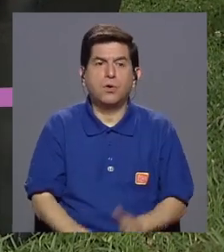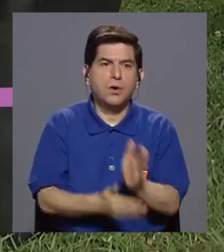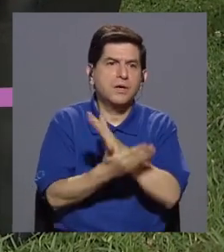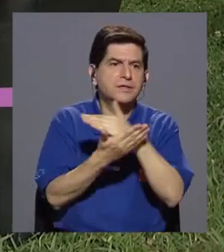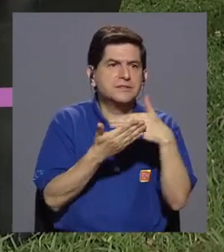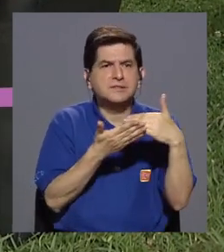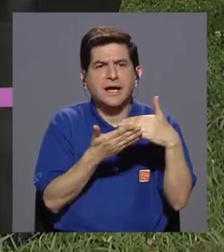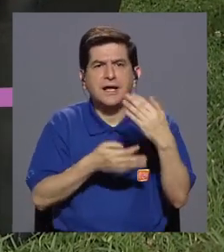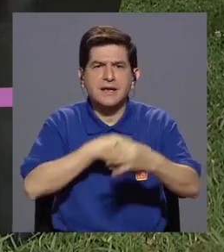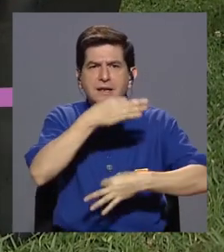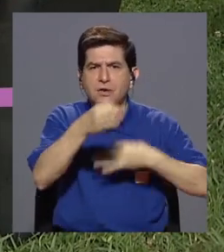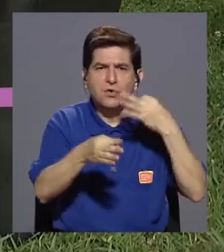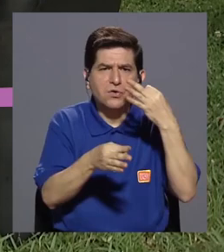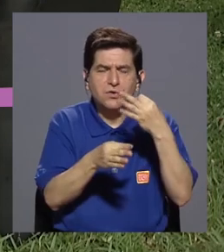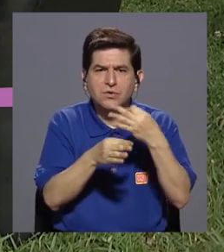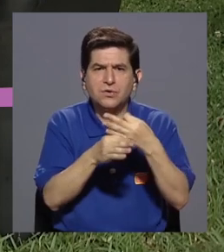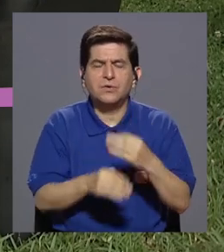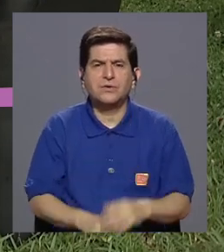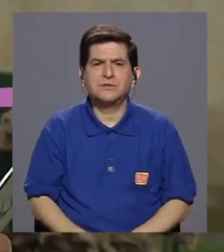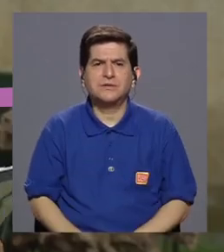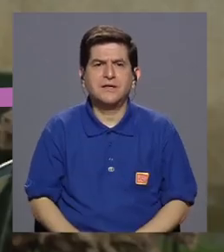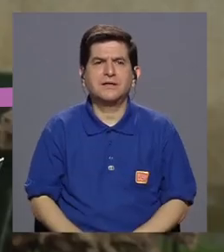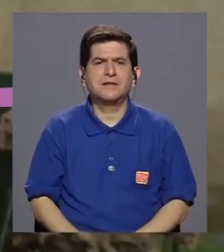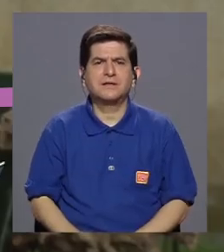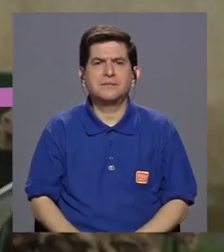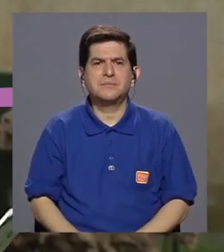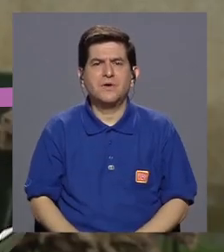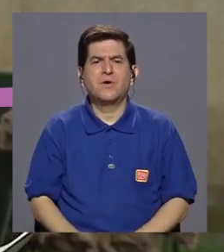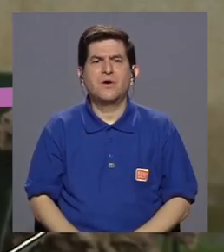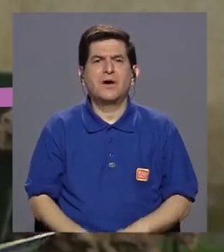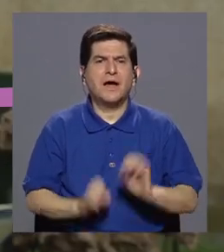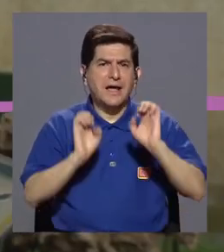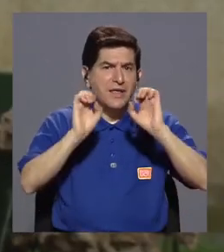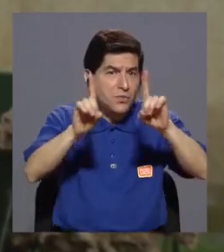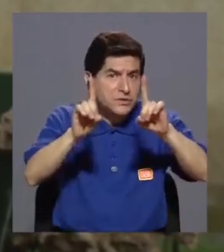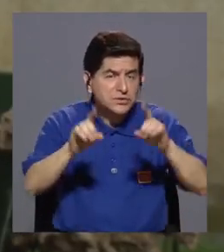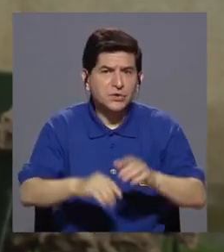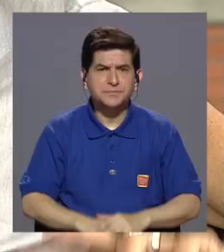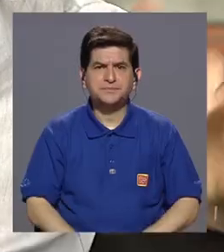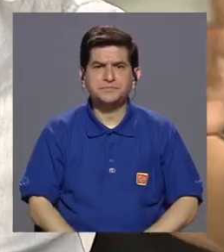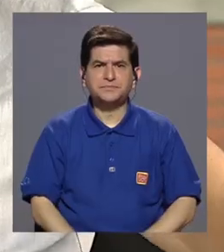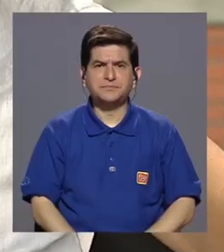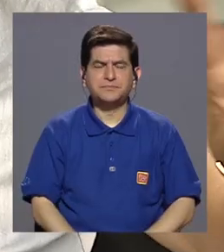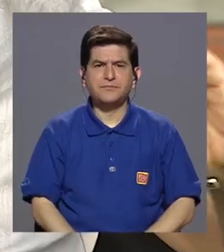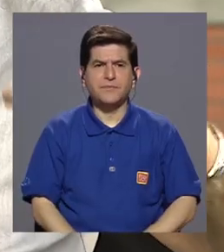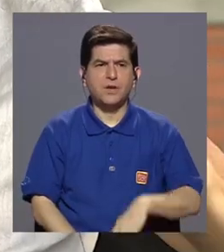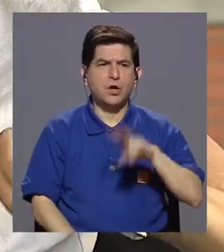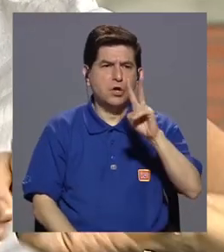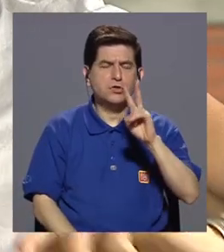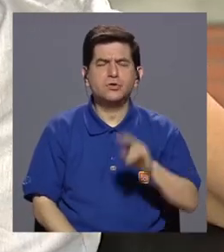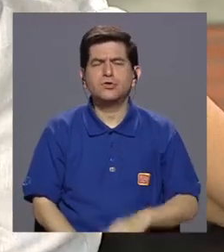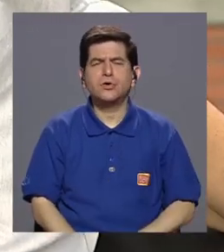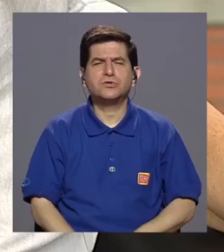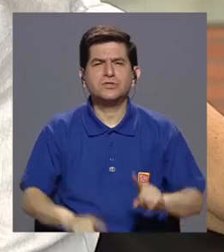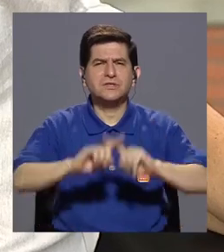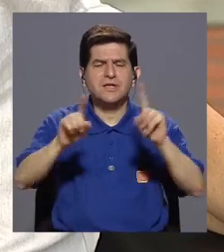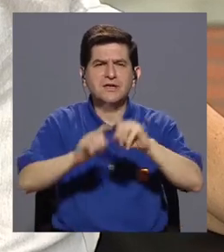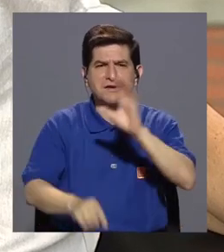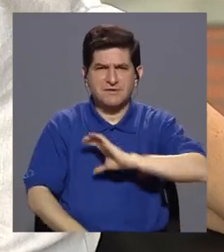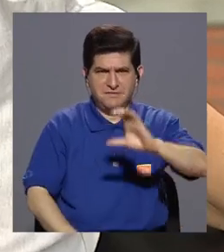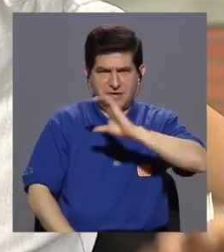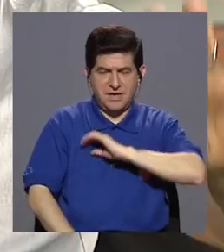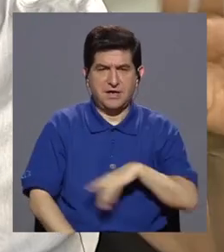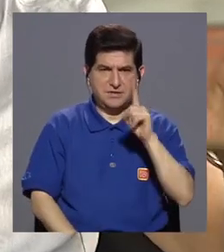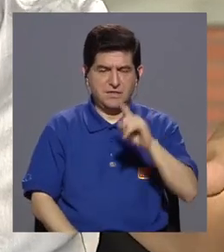algo más educativo? O es, no sé. Yo diría que hay dos vertientes. O sea,